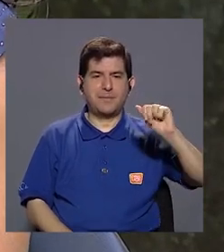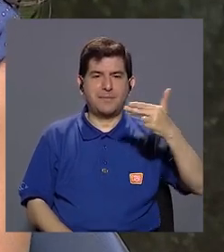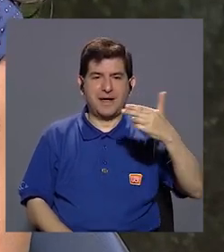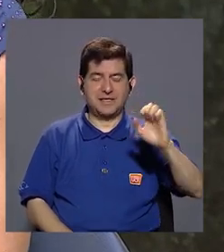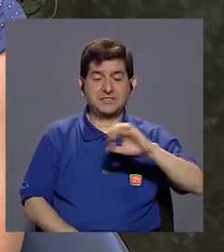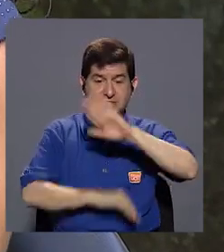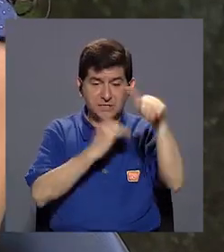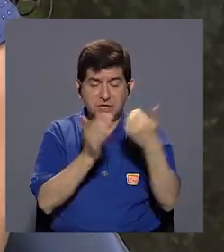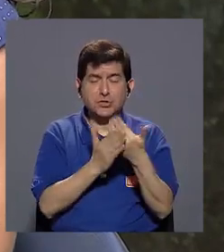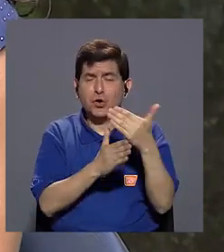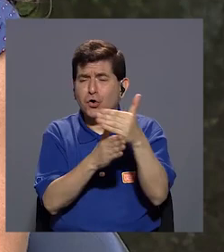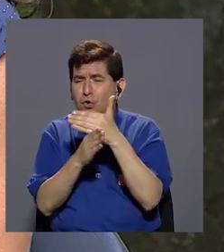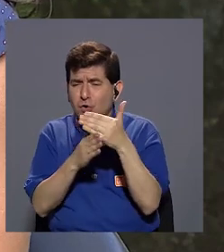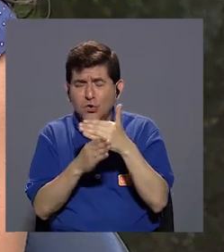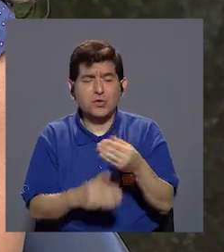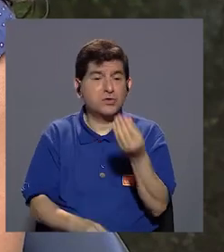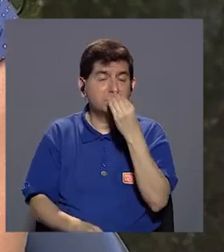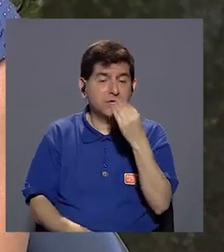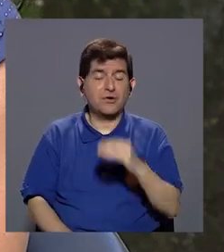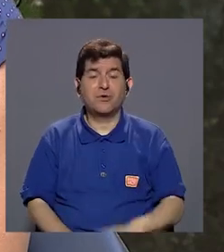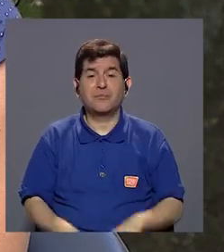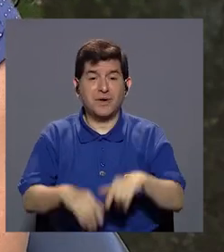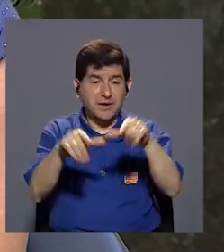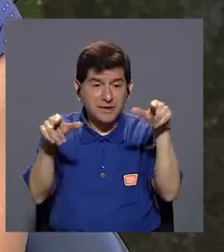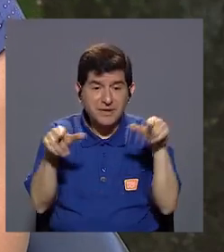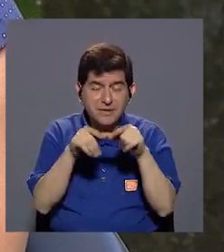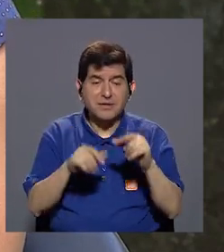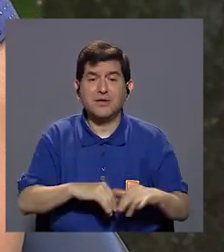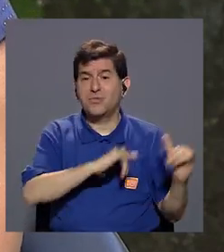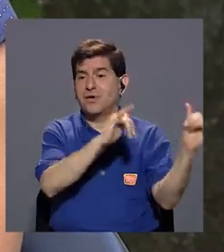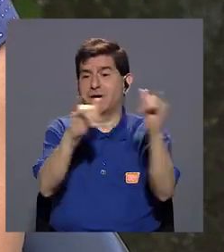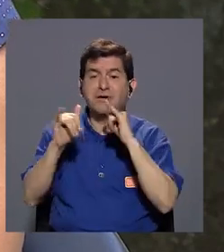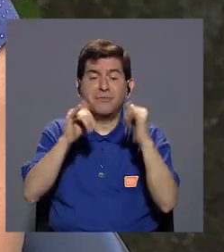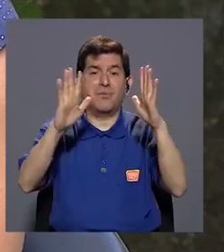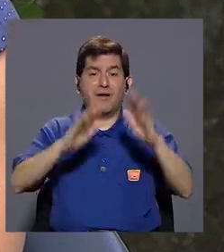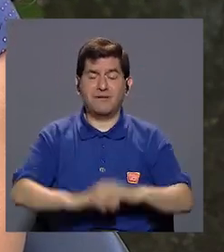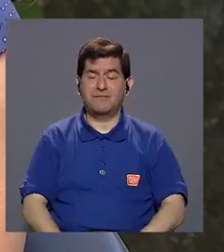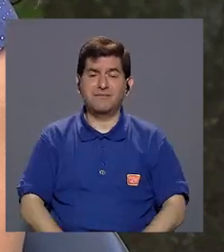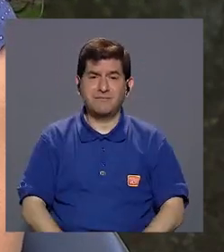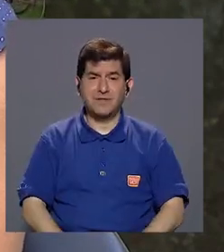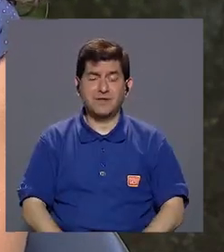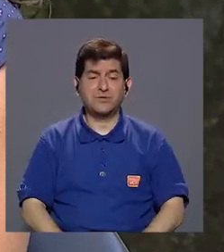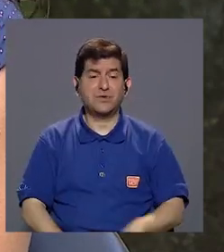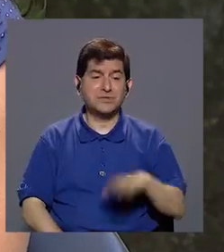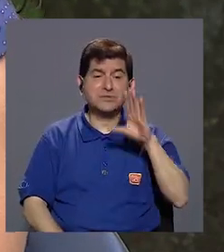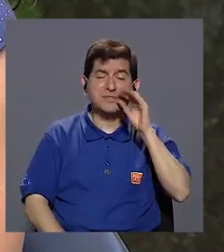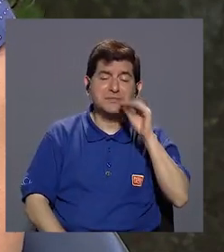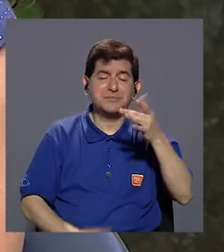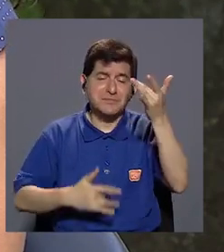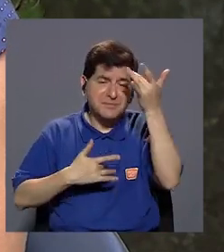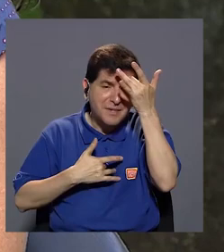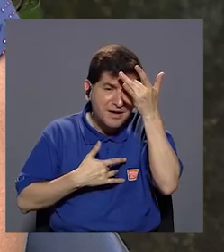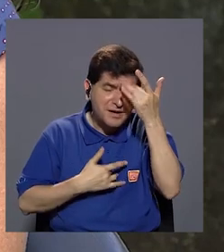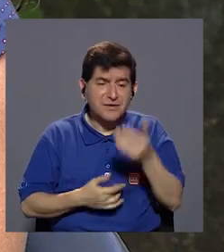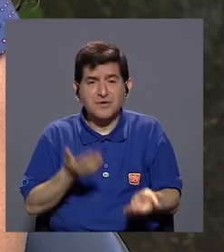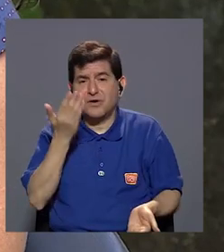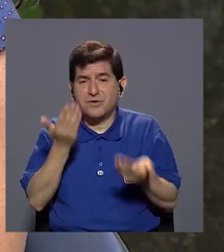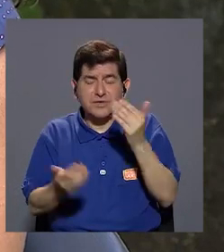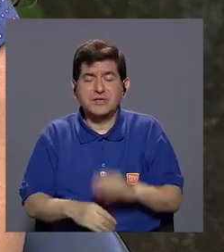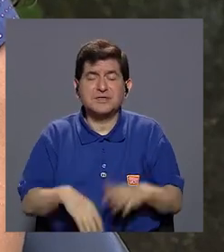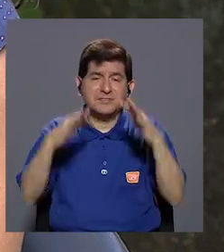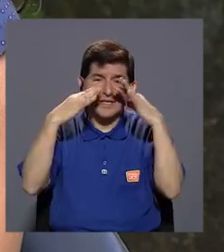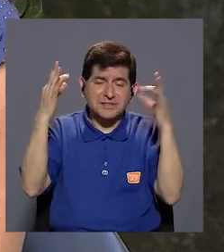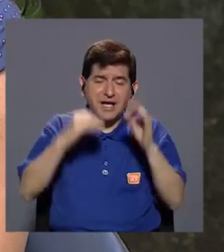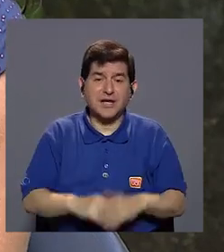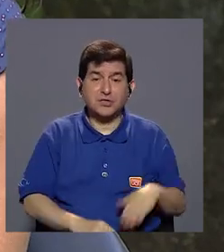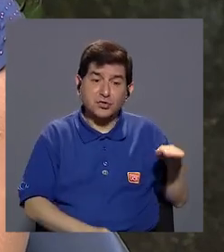esos andan compartiendo y comiendo de los comederos comunales, ¿verdad? Entonces, igual hay perritos enfermos, pueden